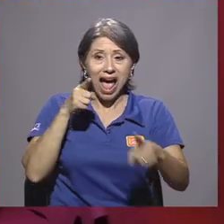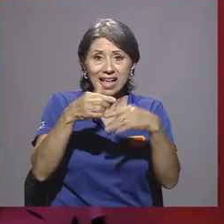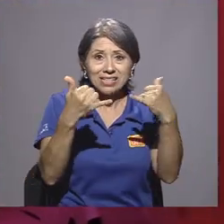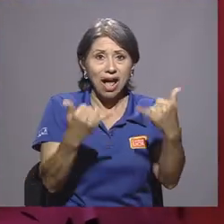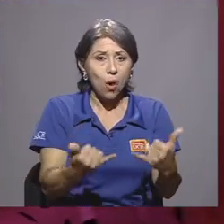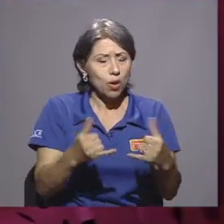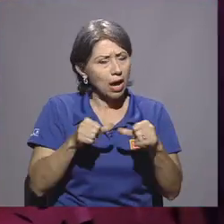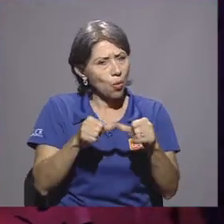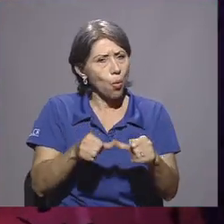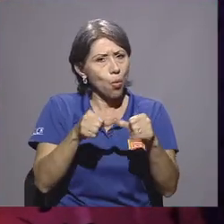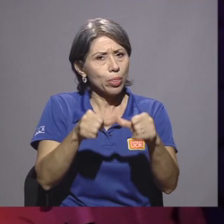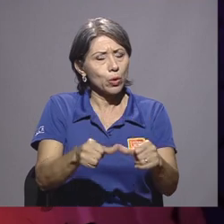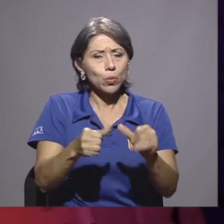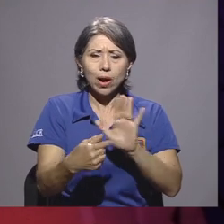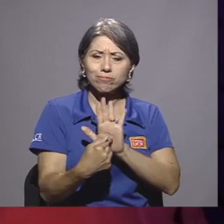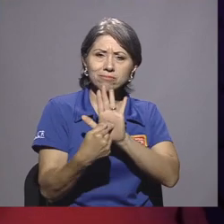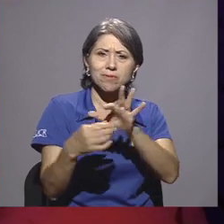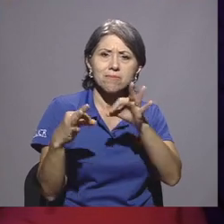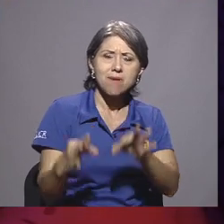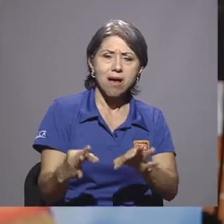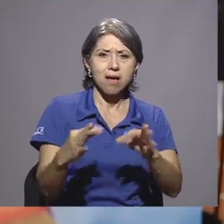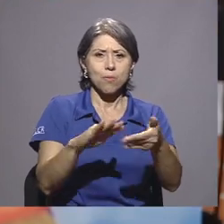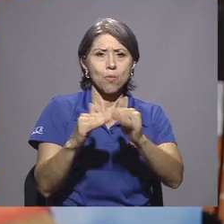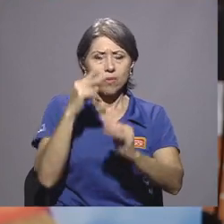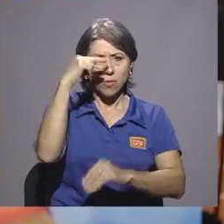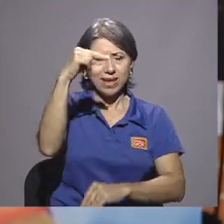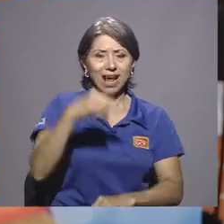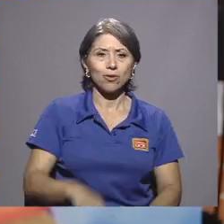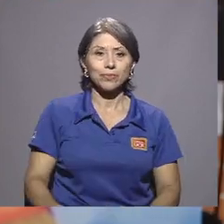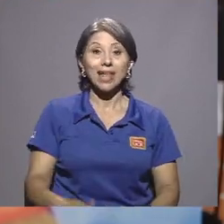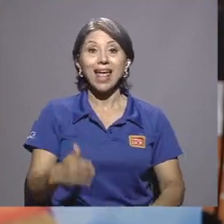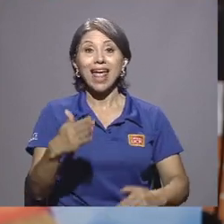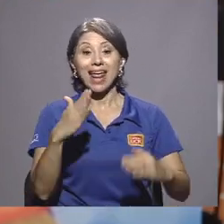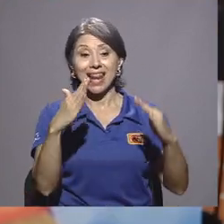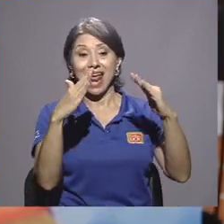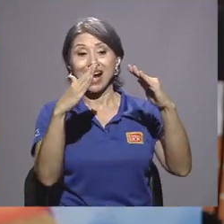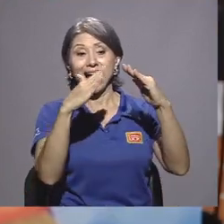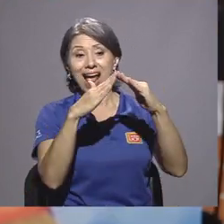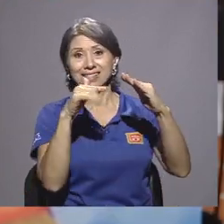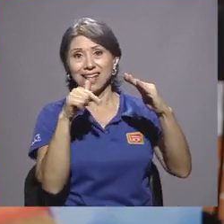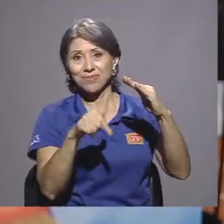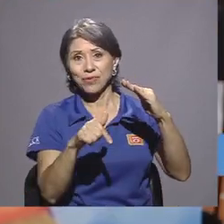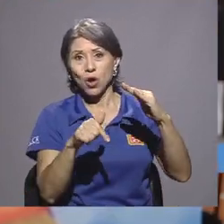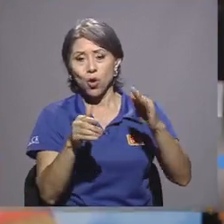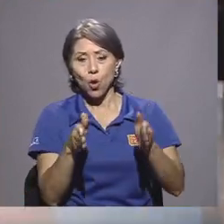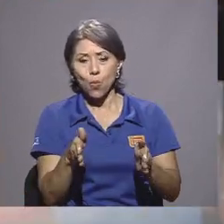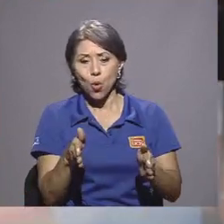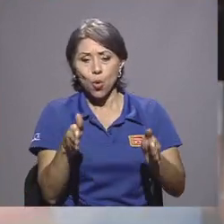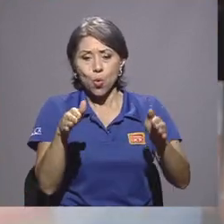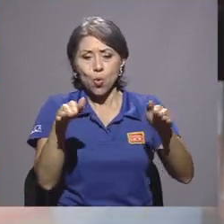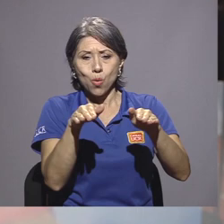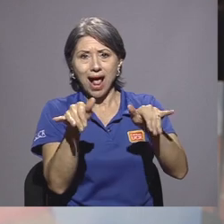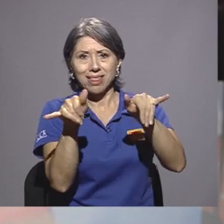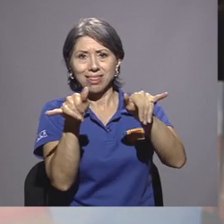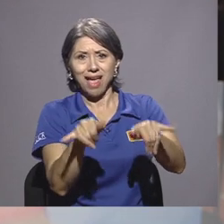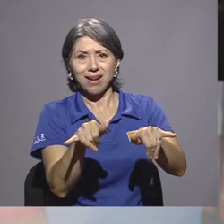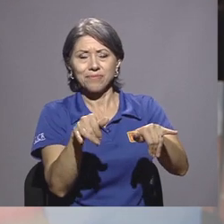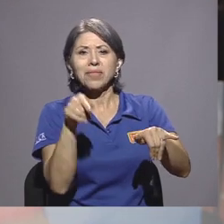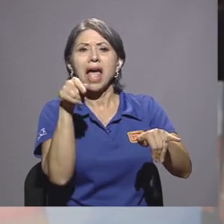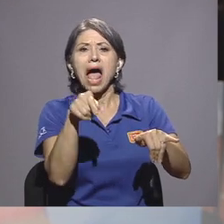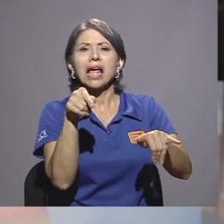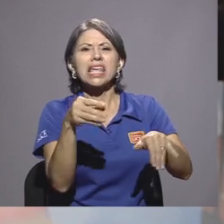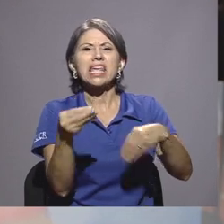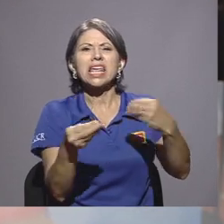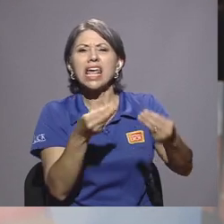por el pueblo mexicano. En la casa se ponía lo que llamamos un pequeño altar, y el motivo del altar se buscaba a